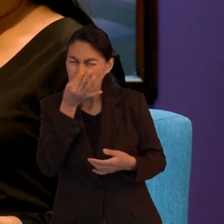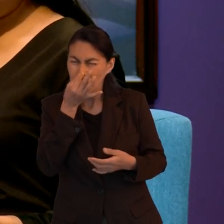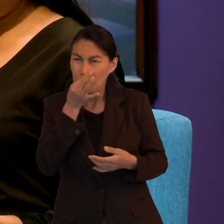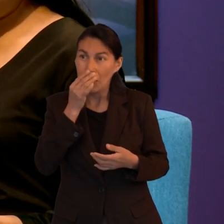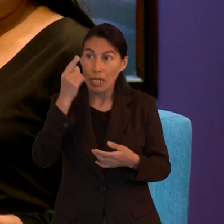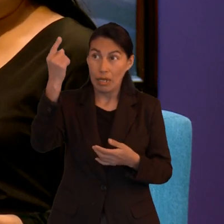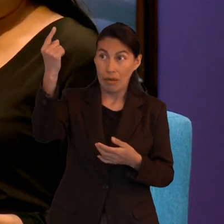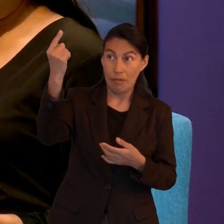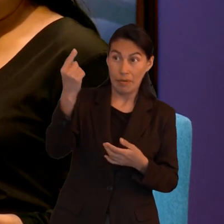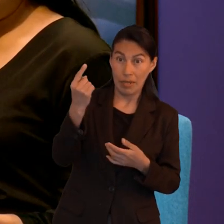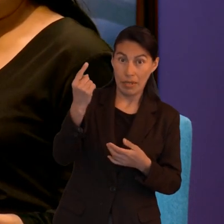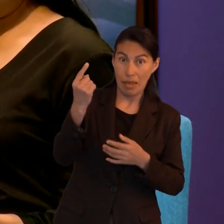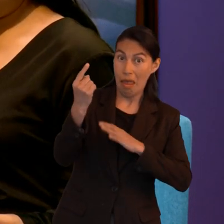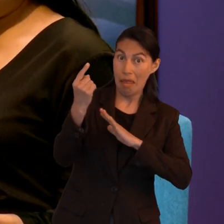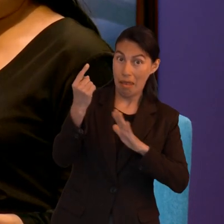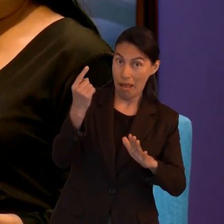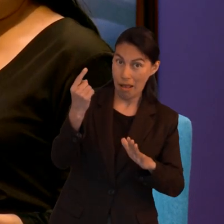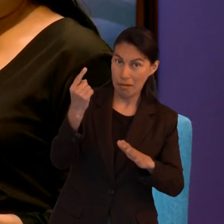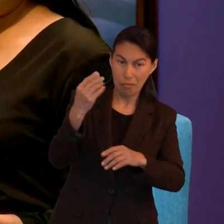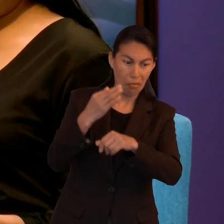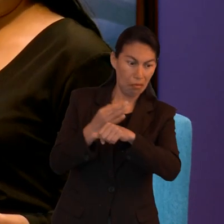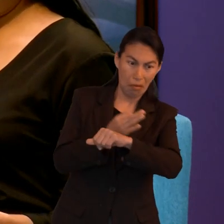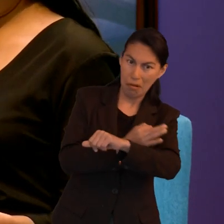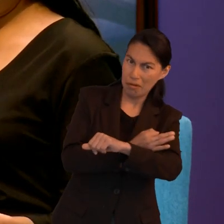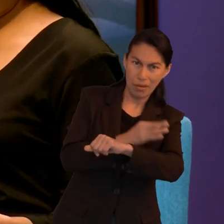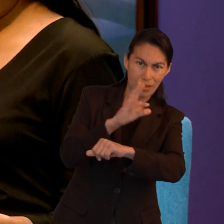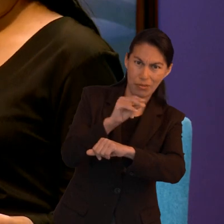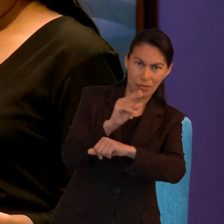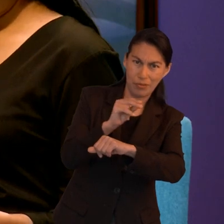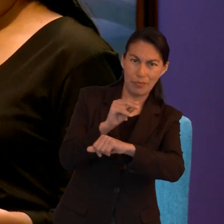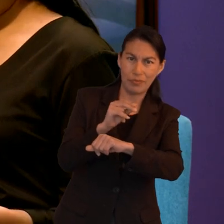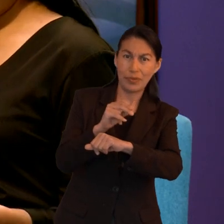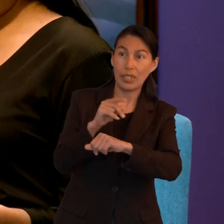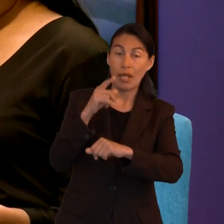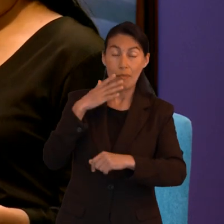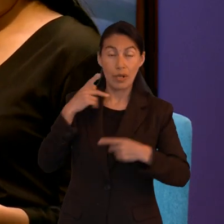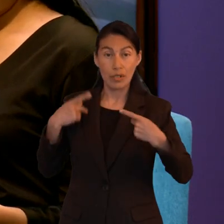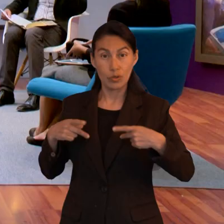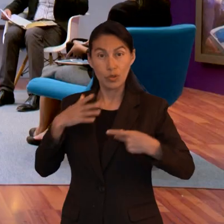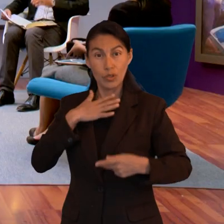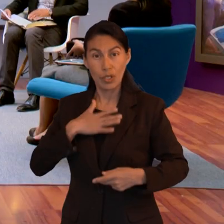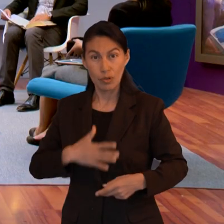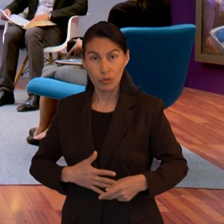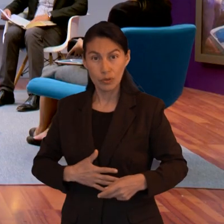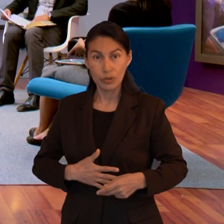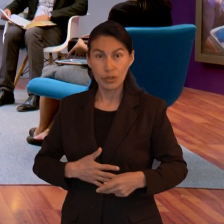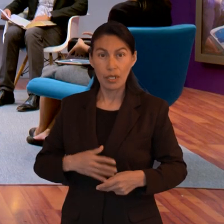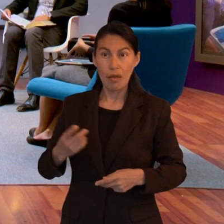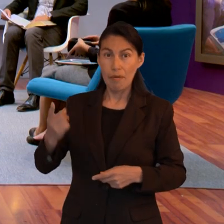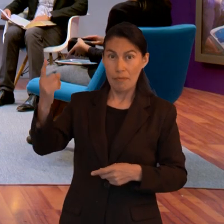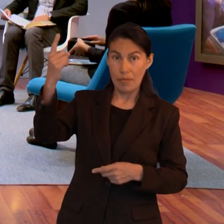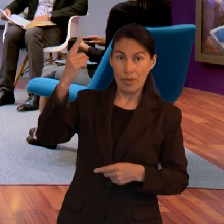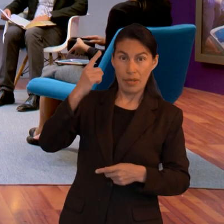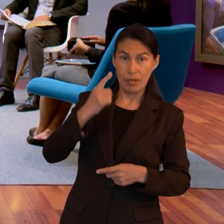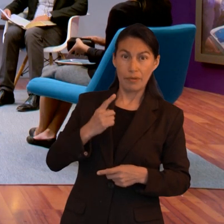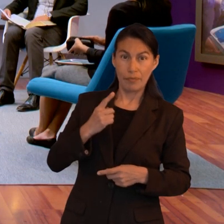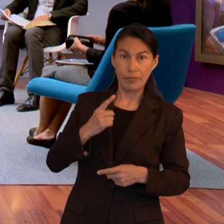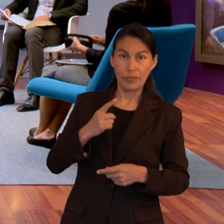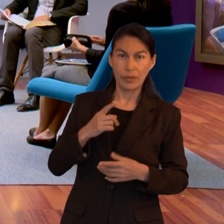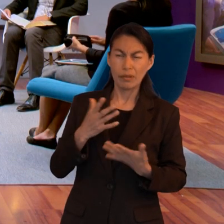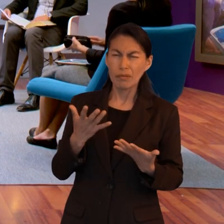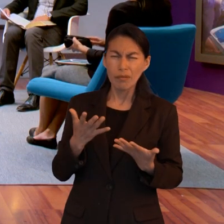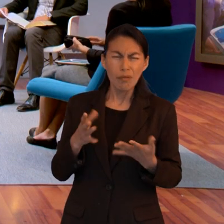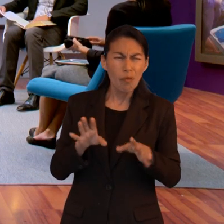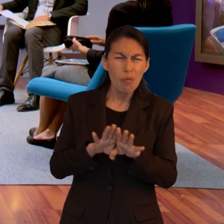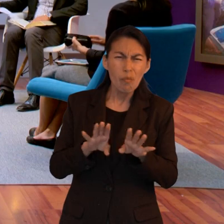más el justo vivirá por fe, y si retrocediere no agradará a mi alma. Y es que si algo Dios nos pidió fue que tuviéramos